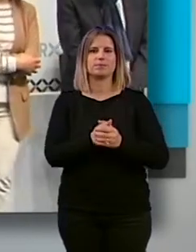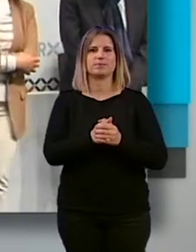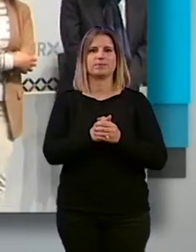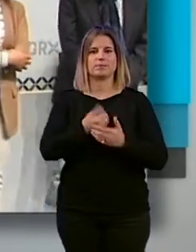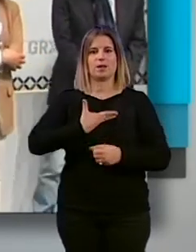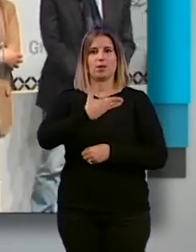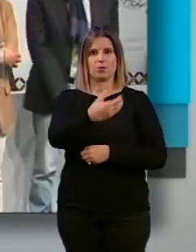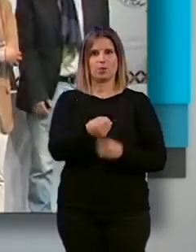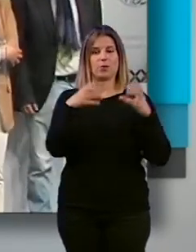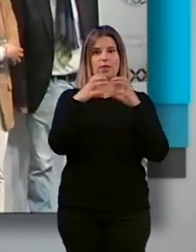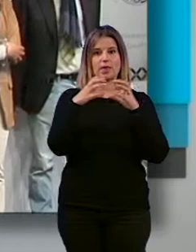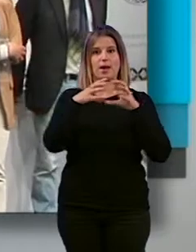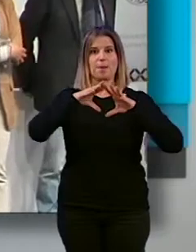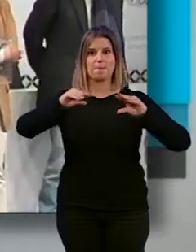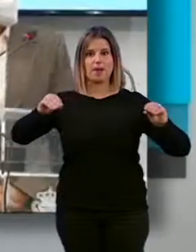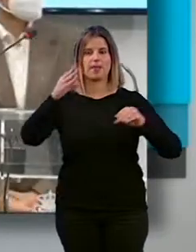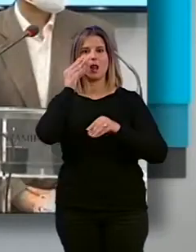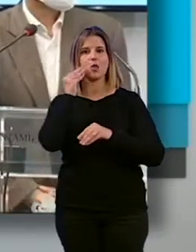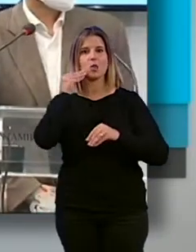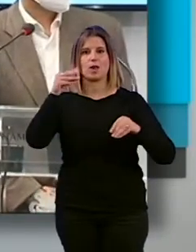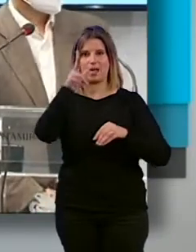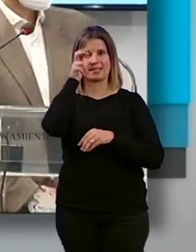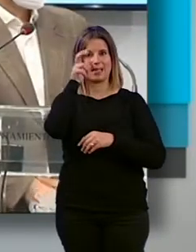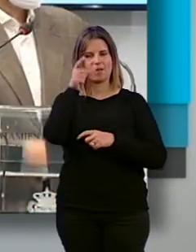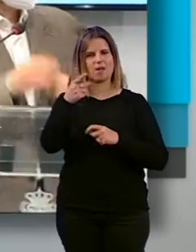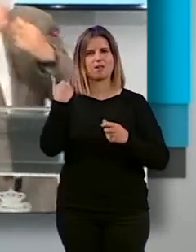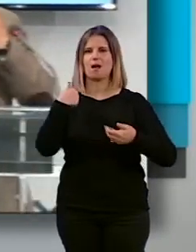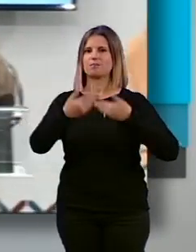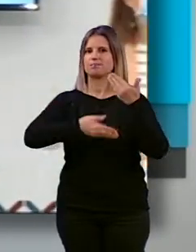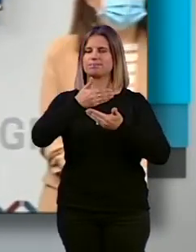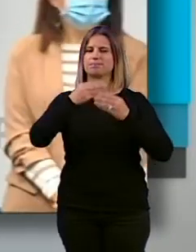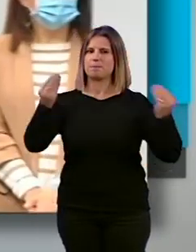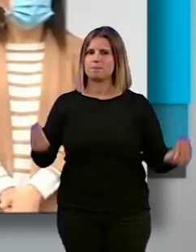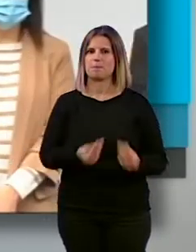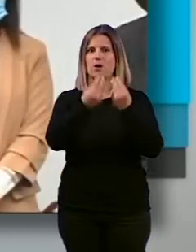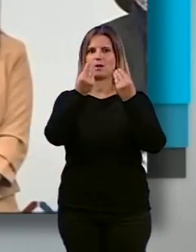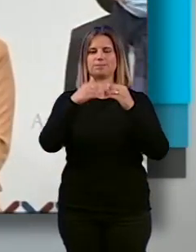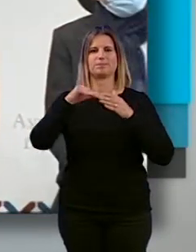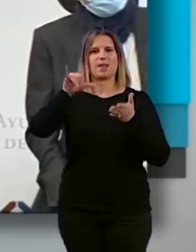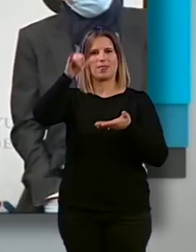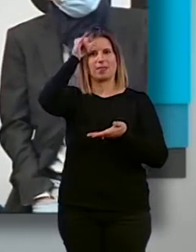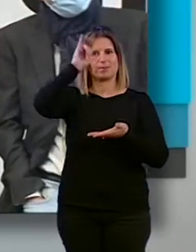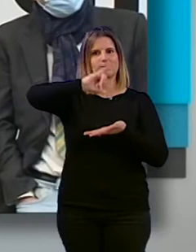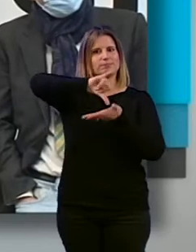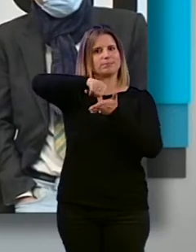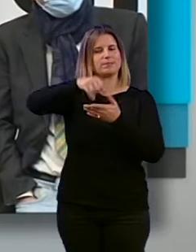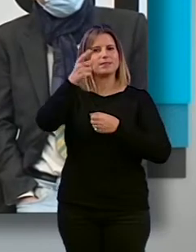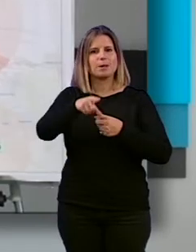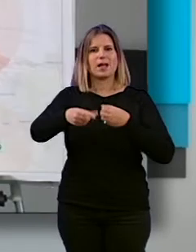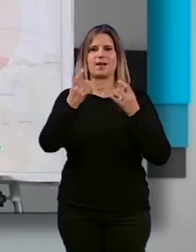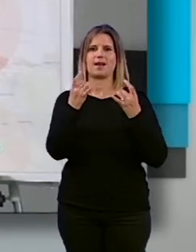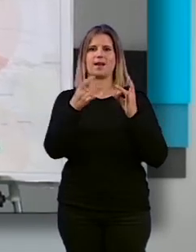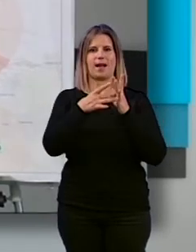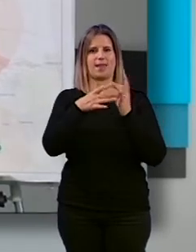Los ayuntamientos de Granada, Maracena, La Zubia y Santa Fe han avanzado en la mejora de las conexiones del entorno metropolitano, así como en la calidad del aire.